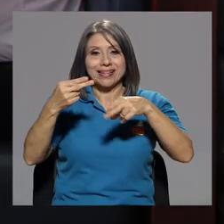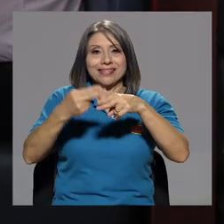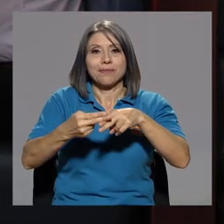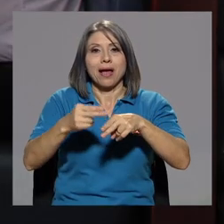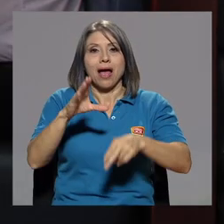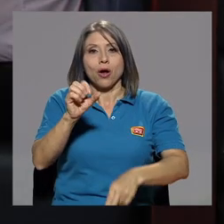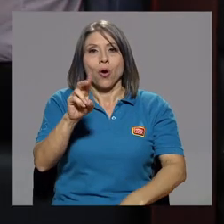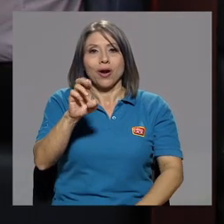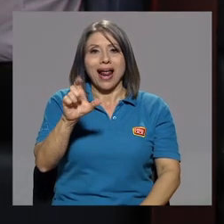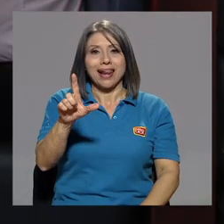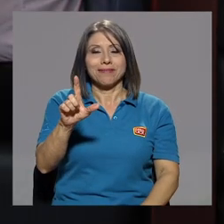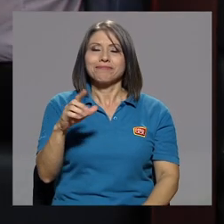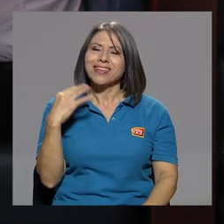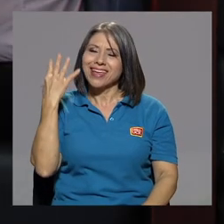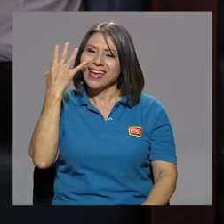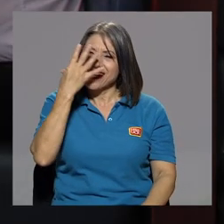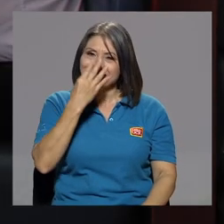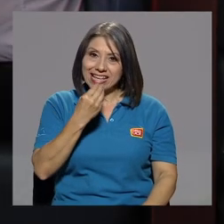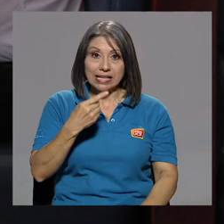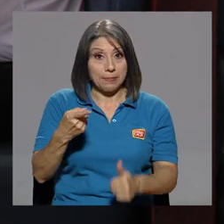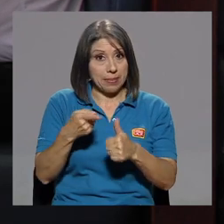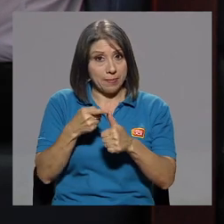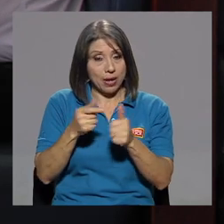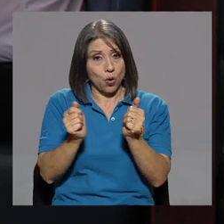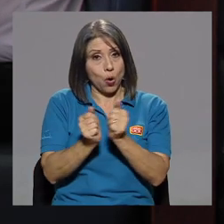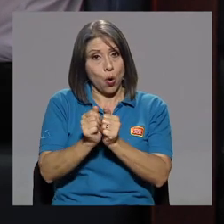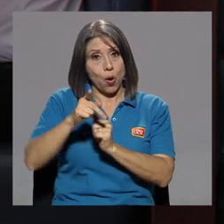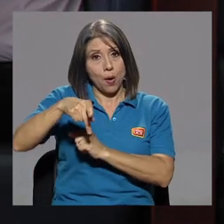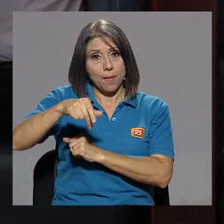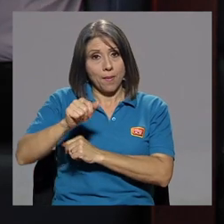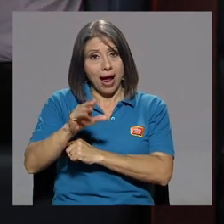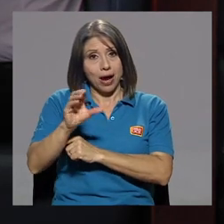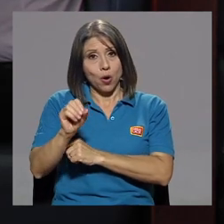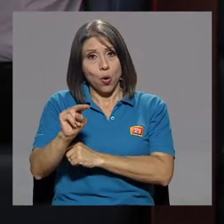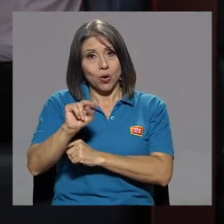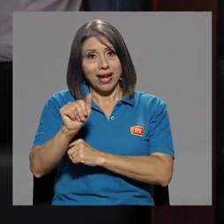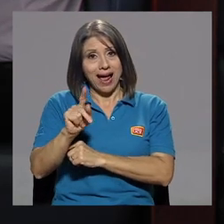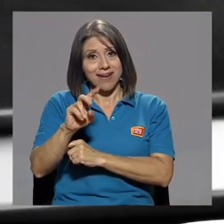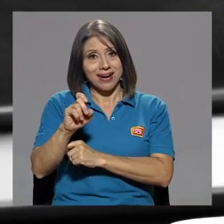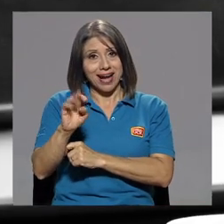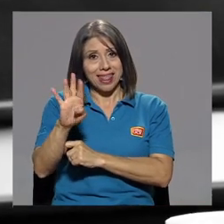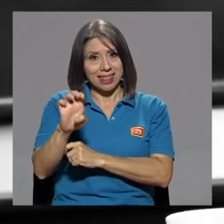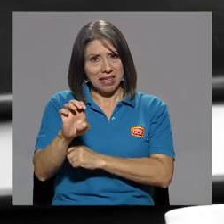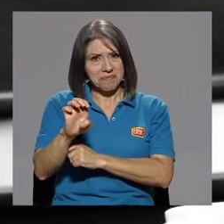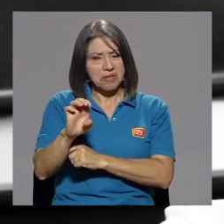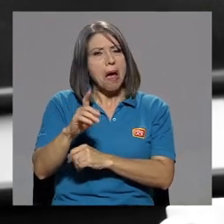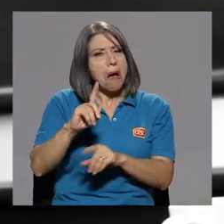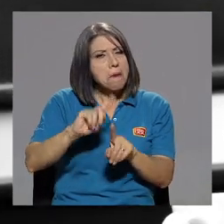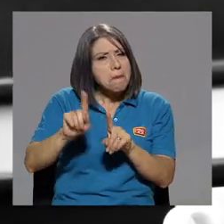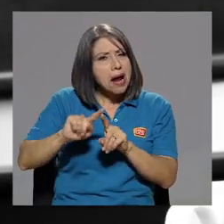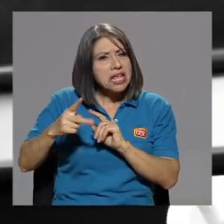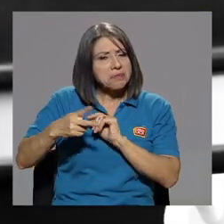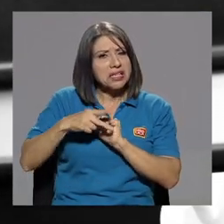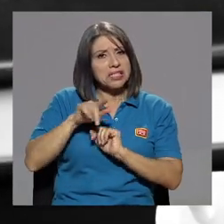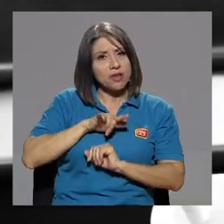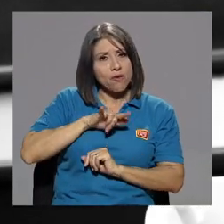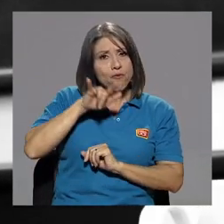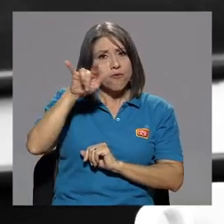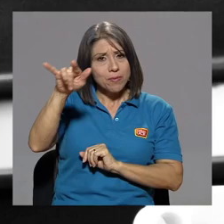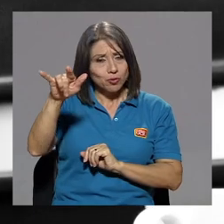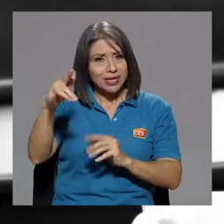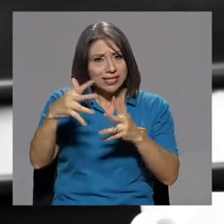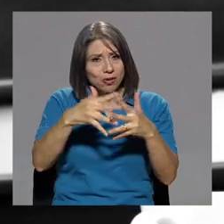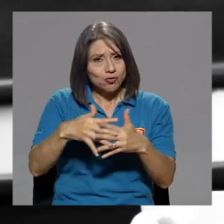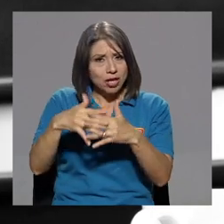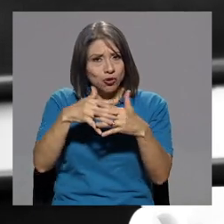Bueno, amigos, primero con Navarrete fuimos varias veces a Estados Unidos, a Los Ángeles, a New